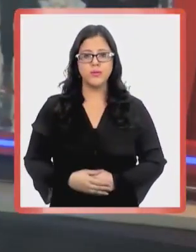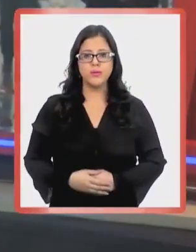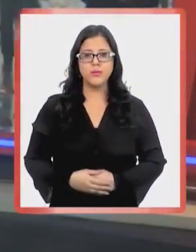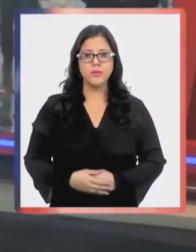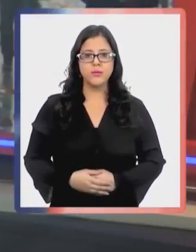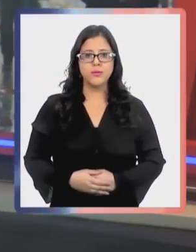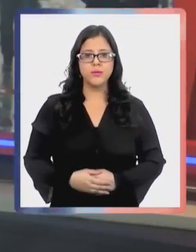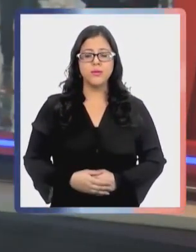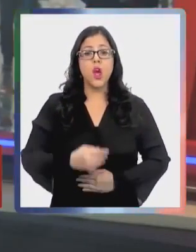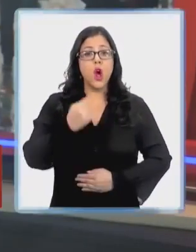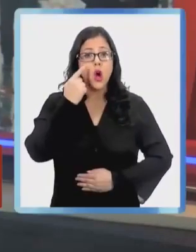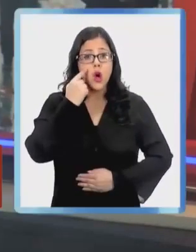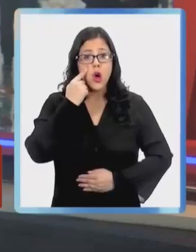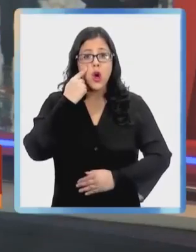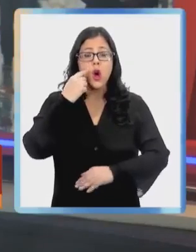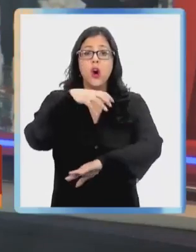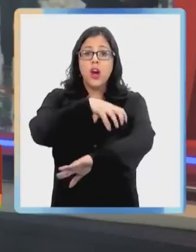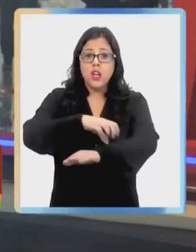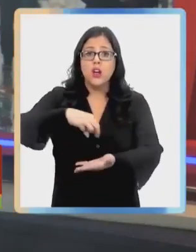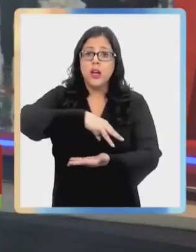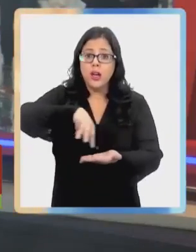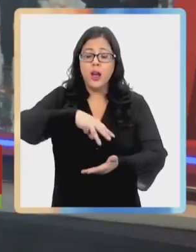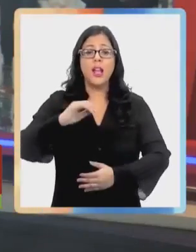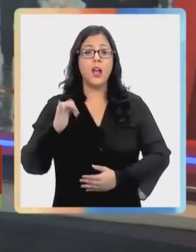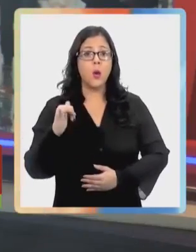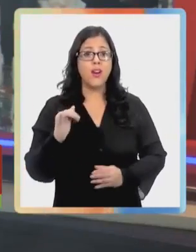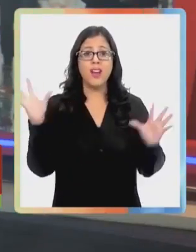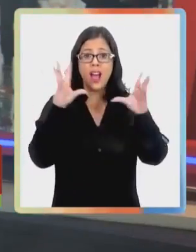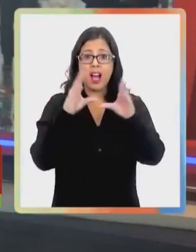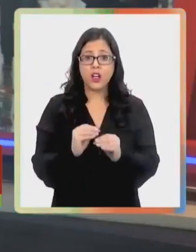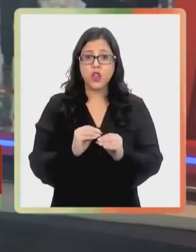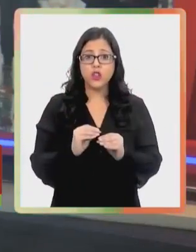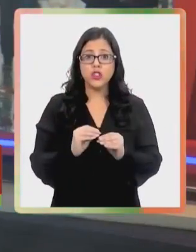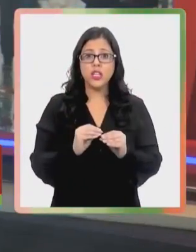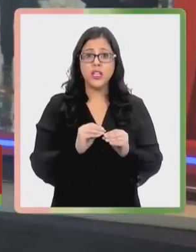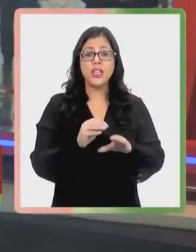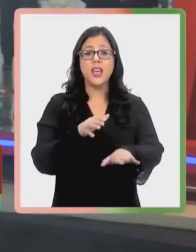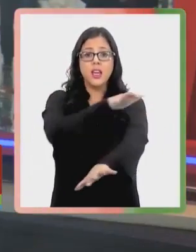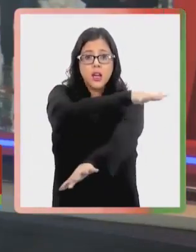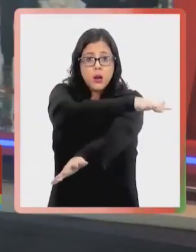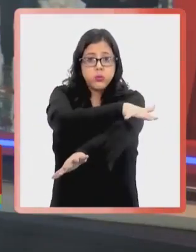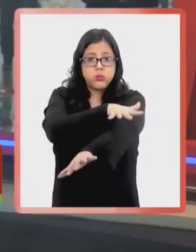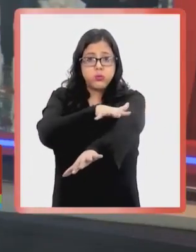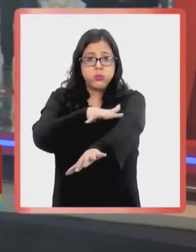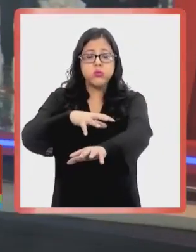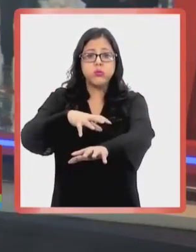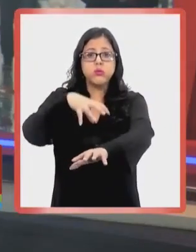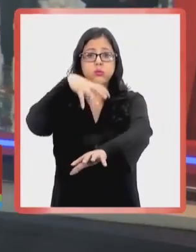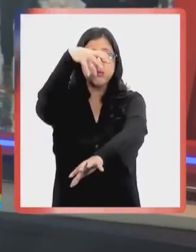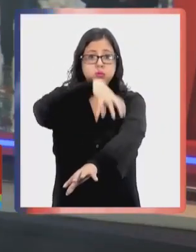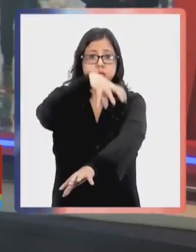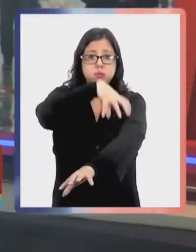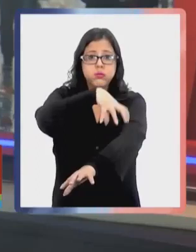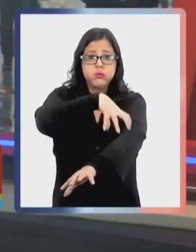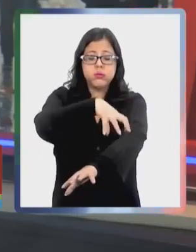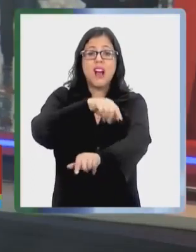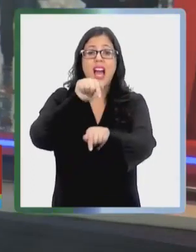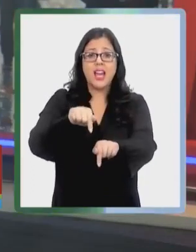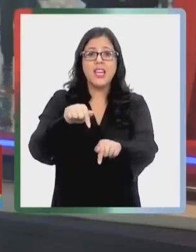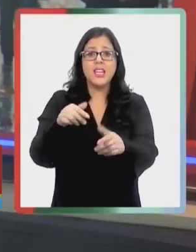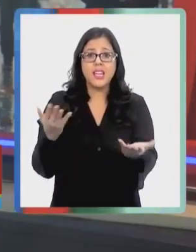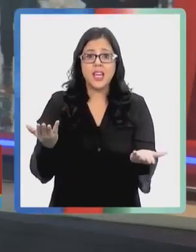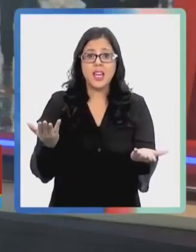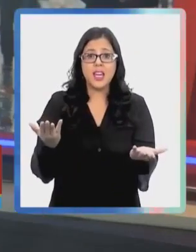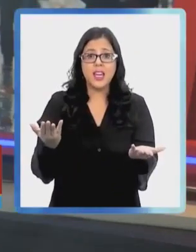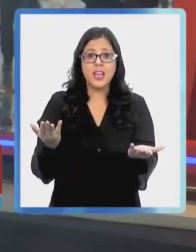Mucha atención en la región del Maule. Este jueves por la noche podría llegar un nuevo sistema frontal a la zona centro-sur que vendrá acompañado de un